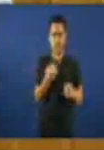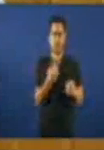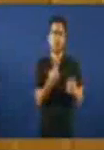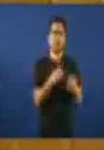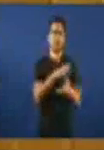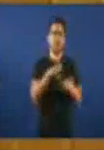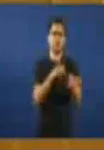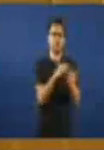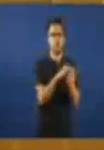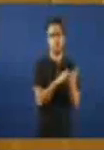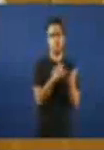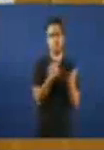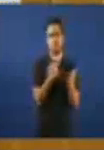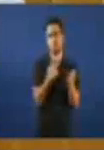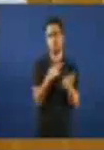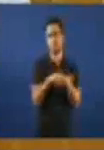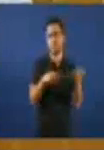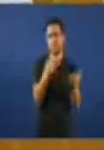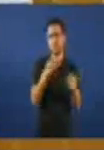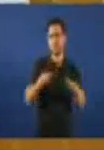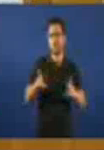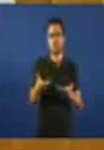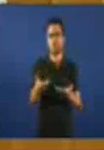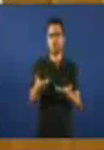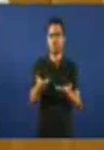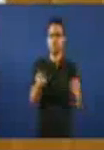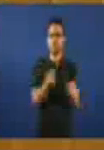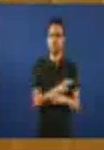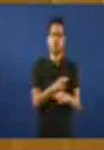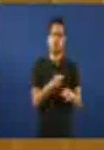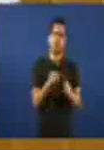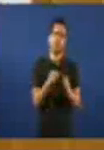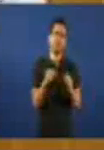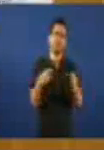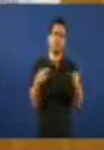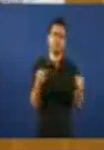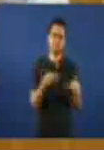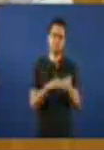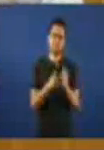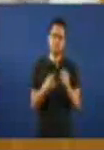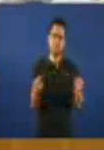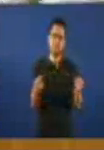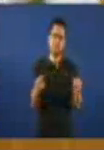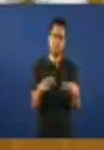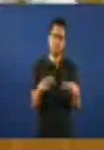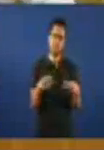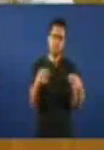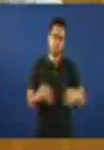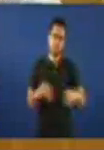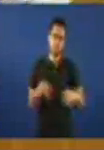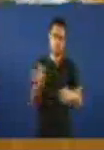Galicia, fomento e suprimiu por austeridade su órgano de seguridade ferroviária. Non os mirón, se ainda era o goberno anterior. Si,